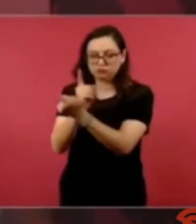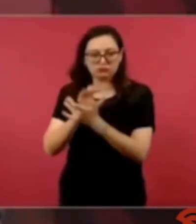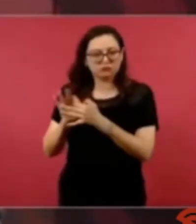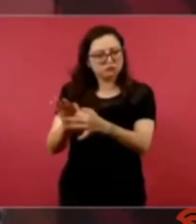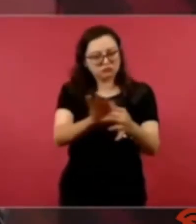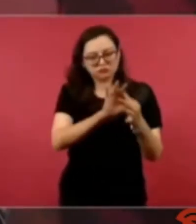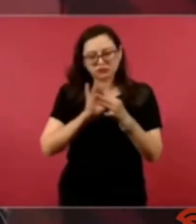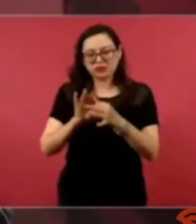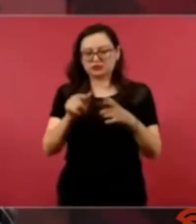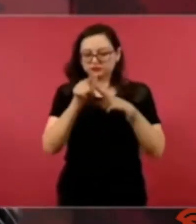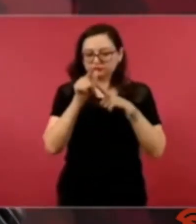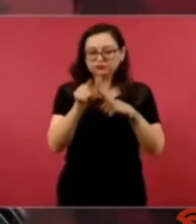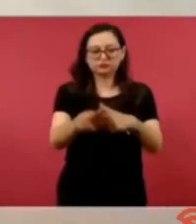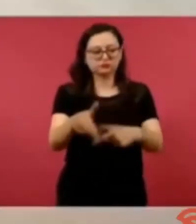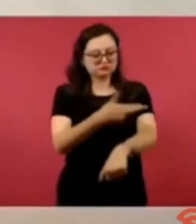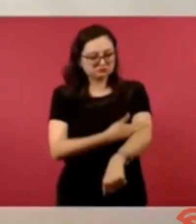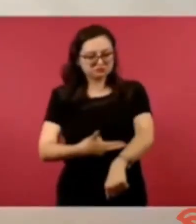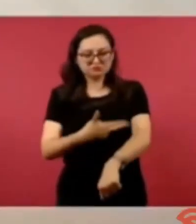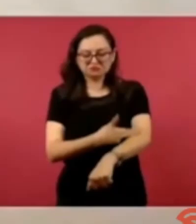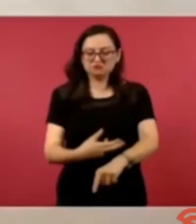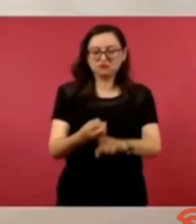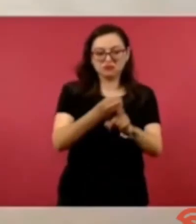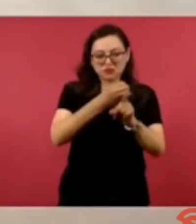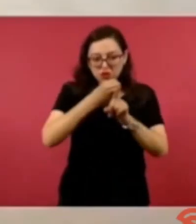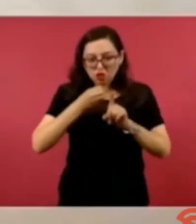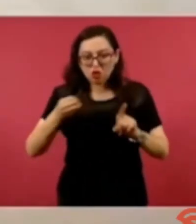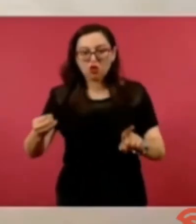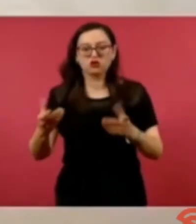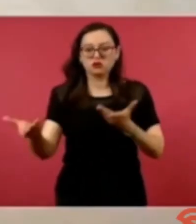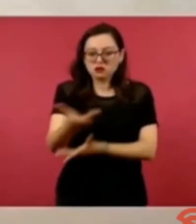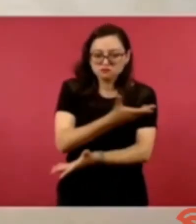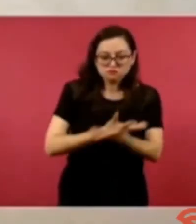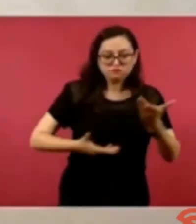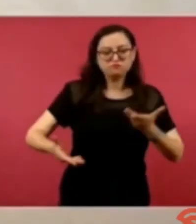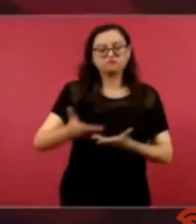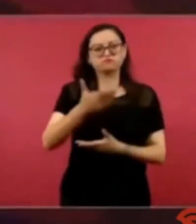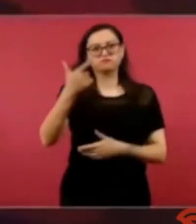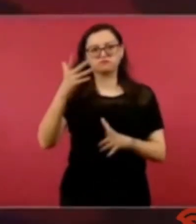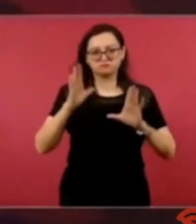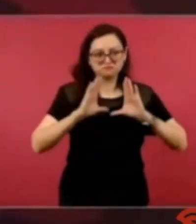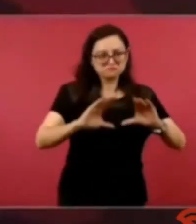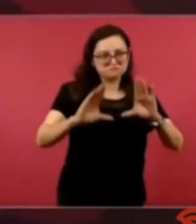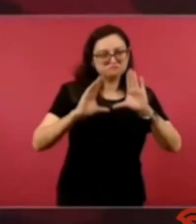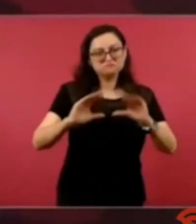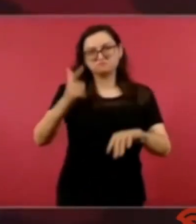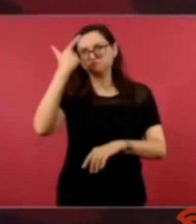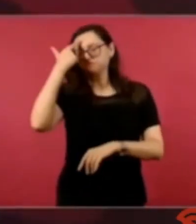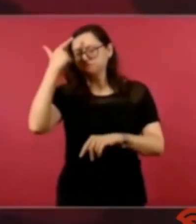organizarlo bien seguir con la revolución de las conciencias